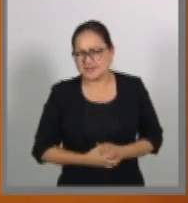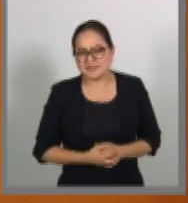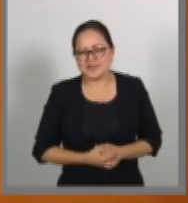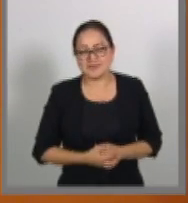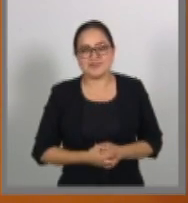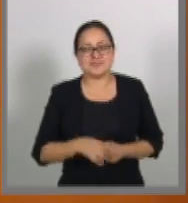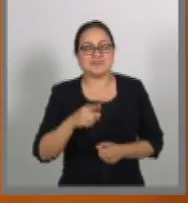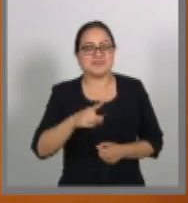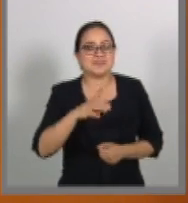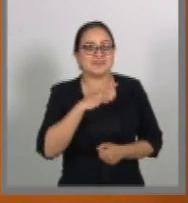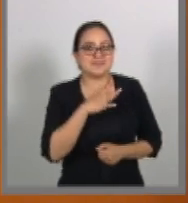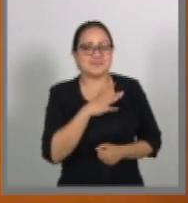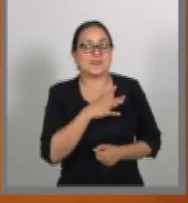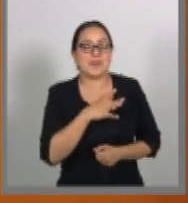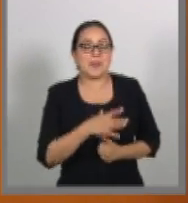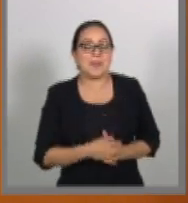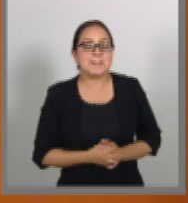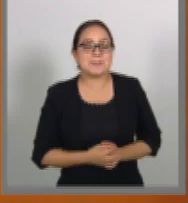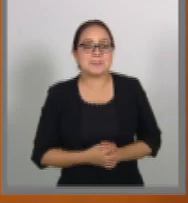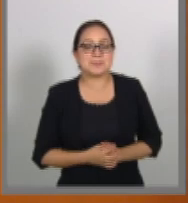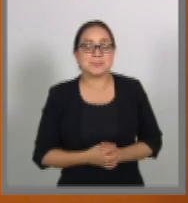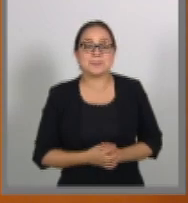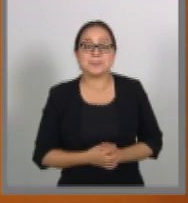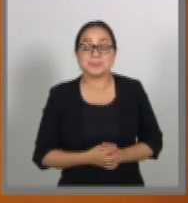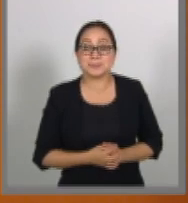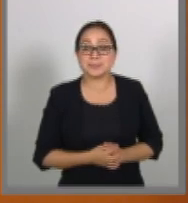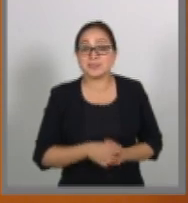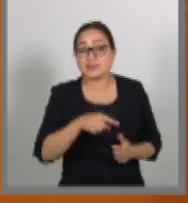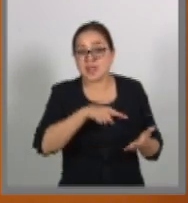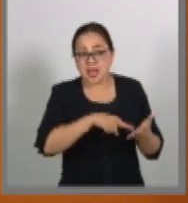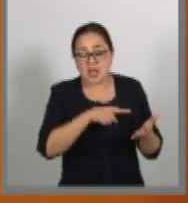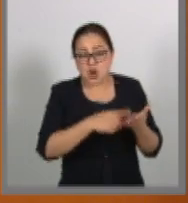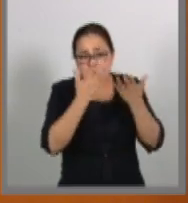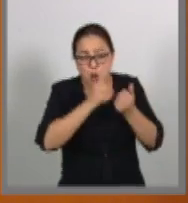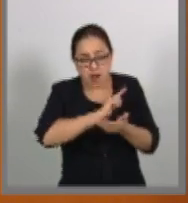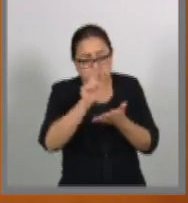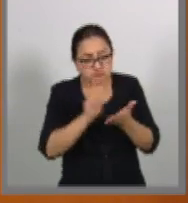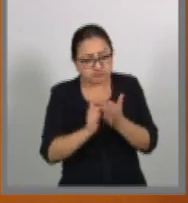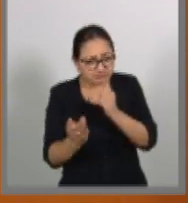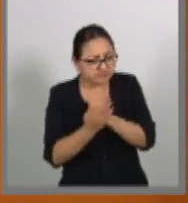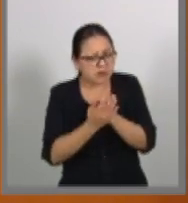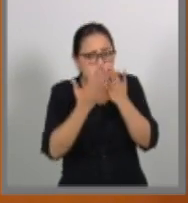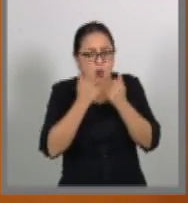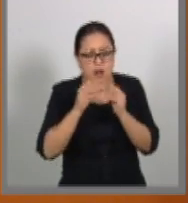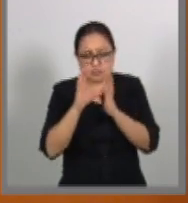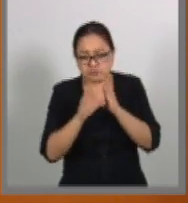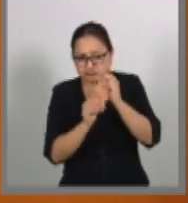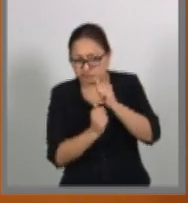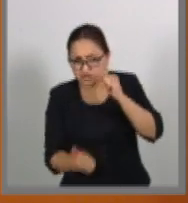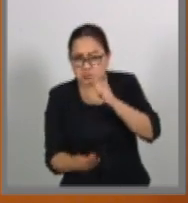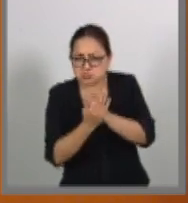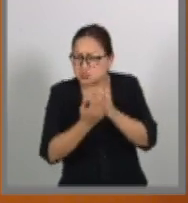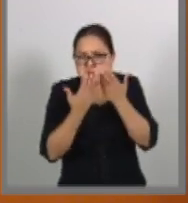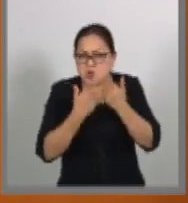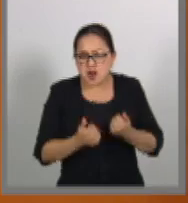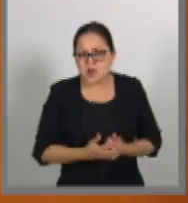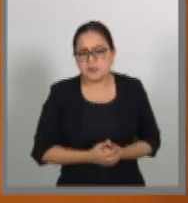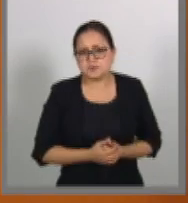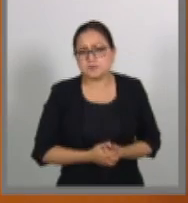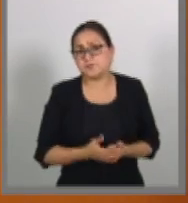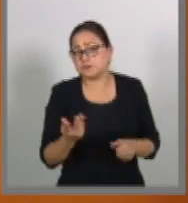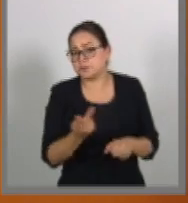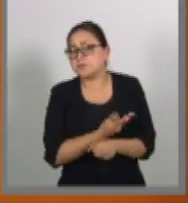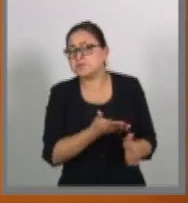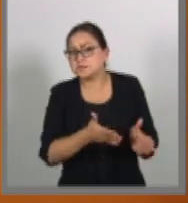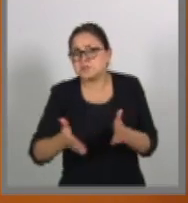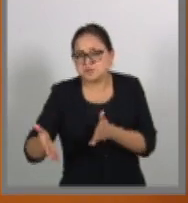si es infundado, no tiene fundamento constitucional, como lo hemos dicho, ¿saben qué va a pasar?